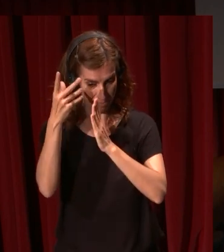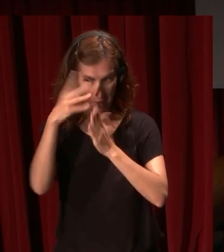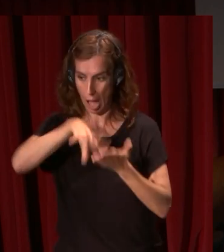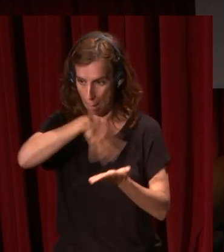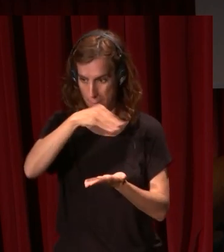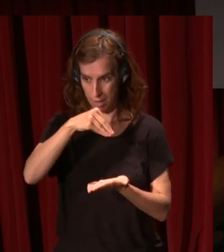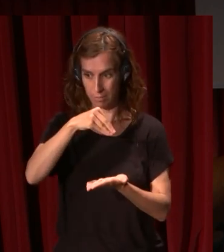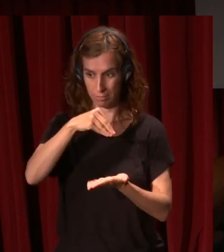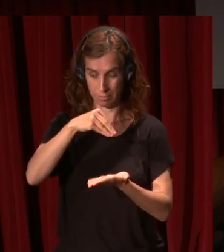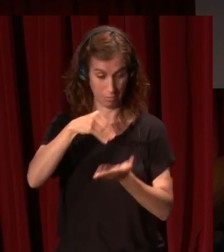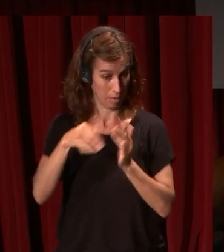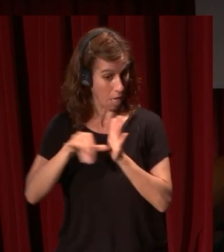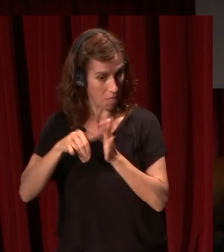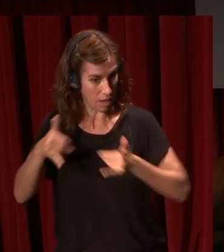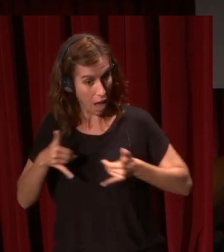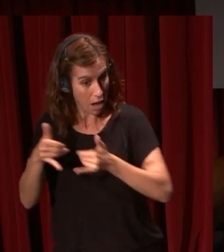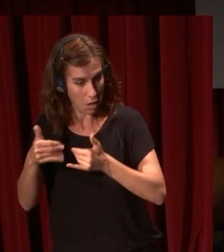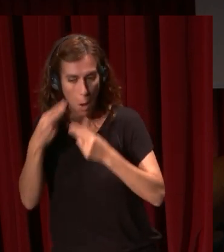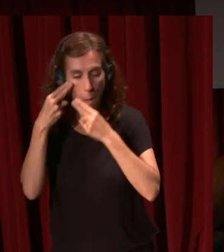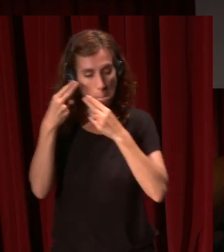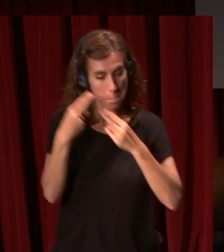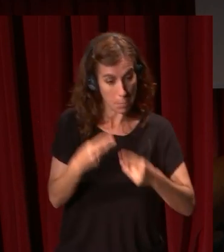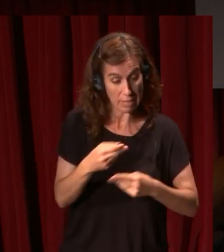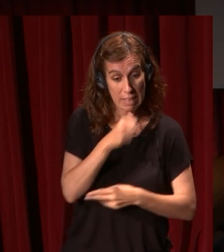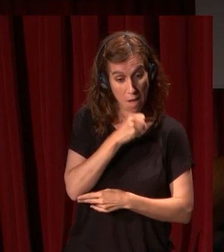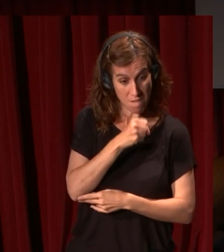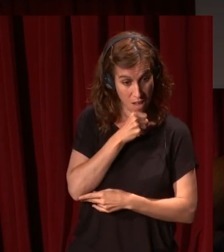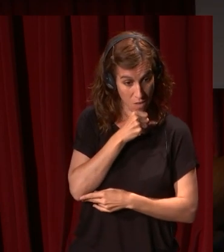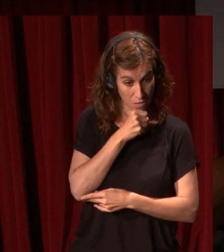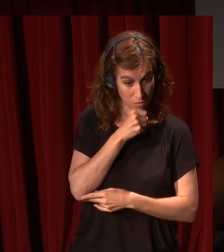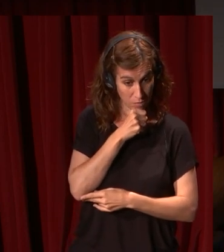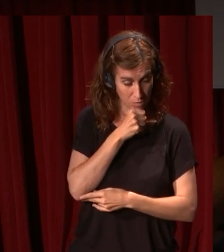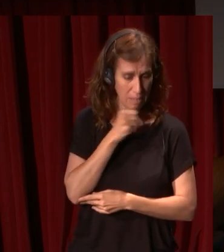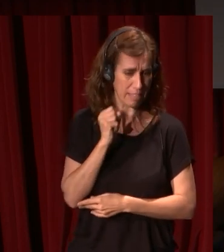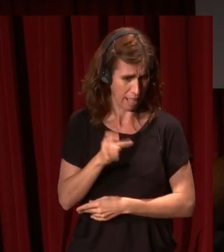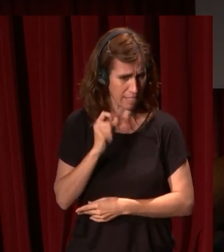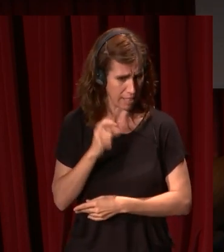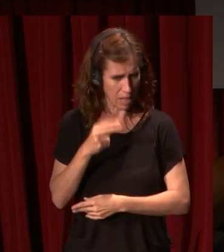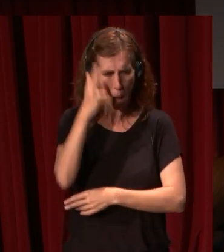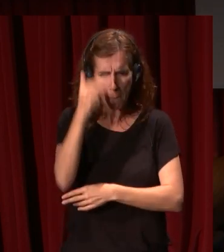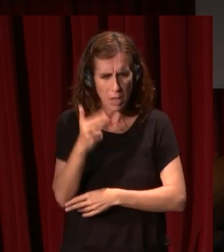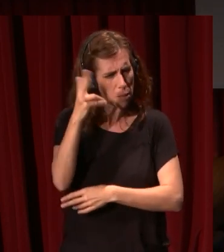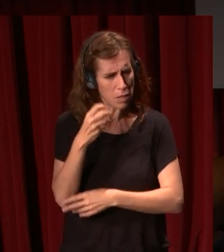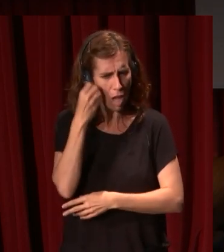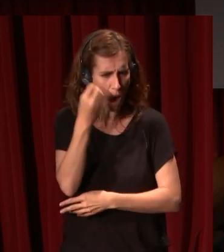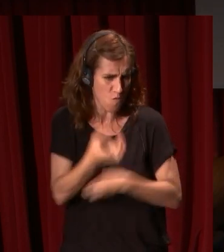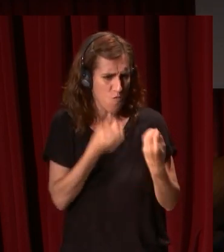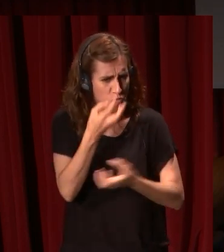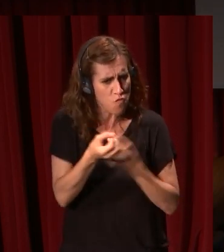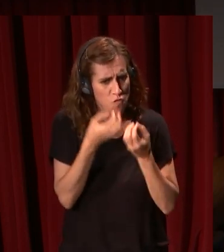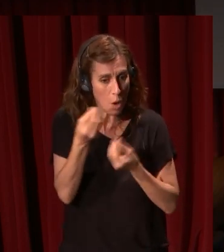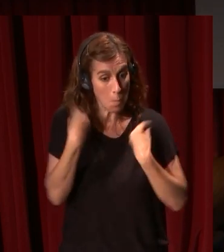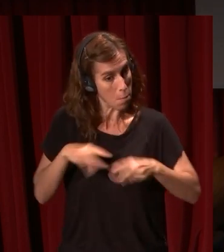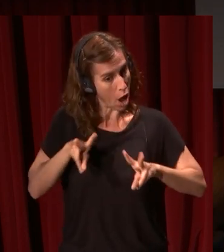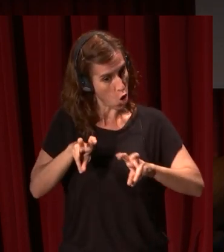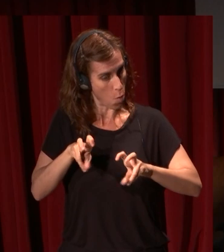otro lado del río recibe visitas de Jan Bruegel el Viejo y él mismo va a Amberes en varias ocasiones y está pintando flores inspiradas por esta